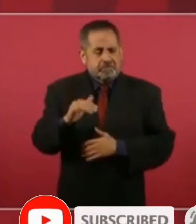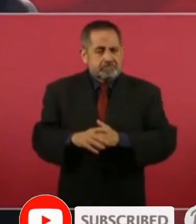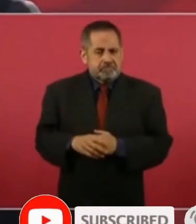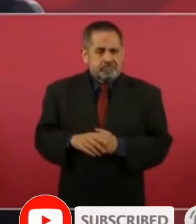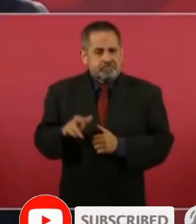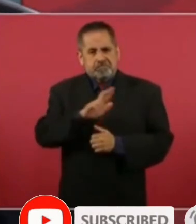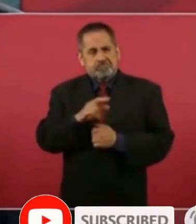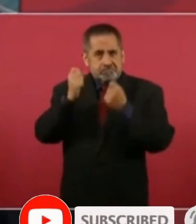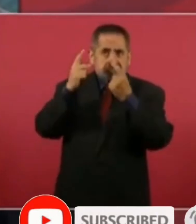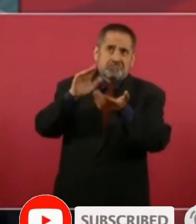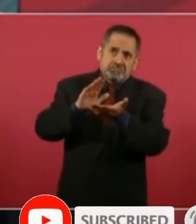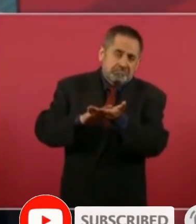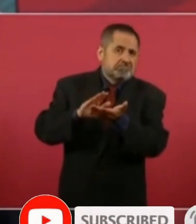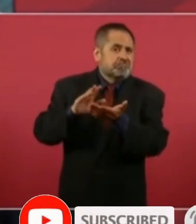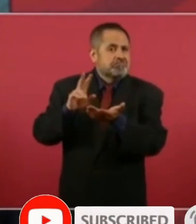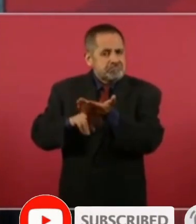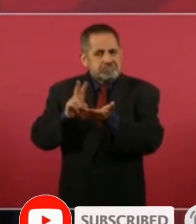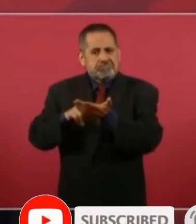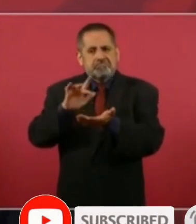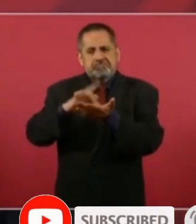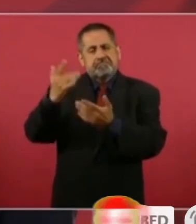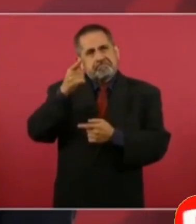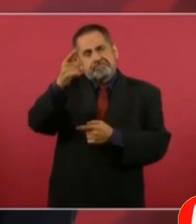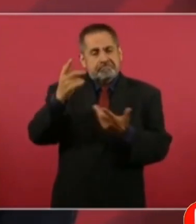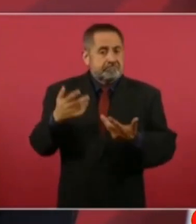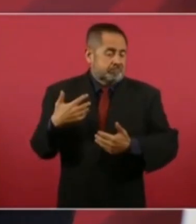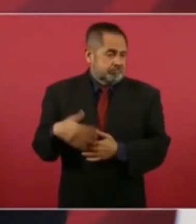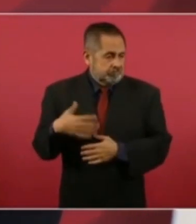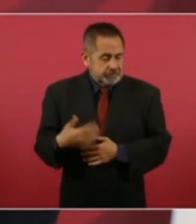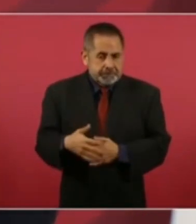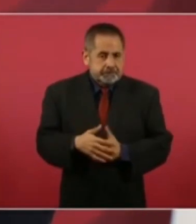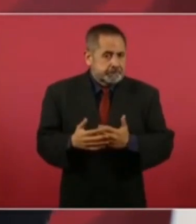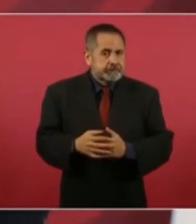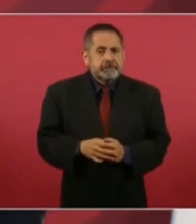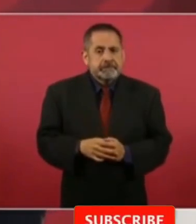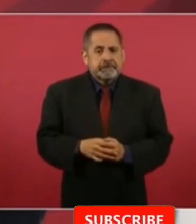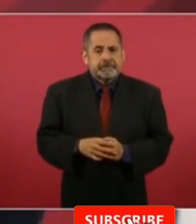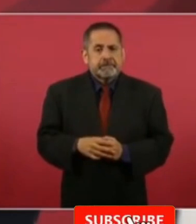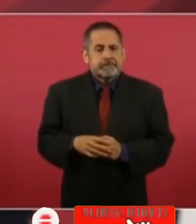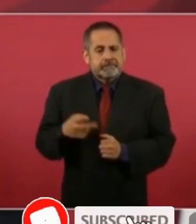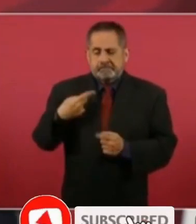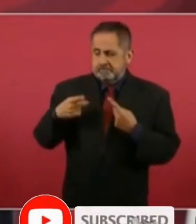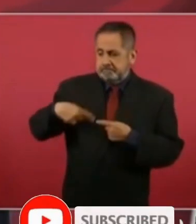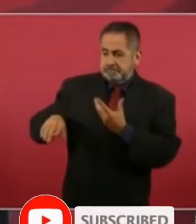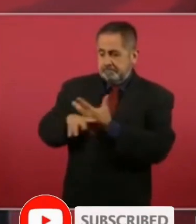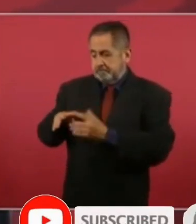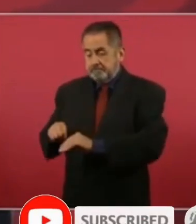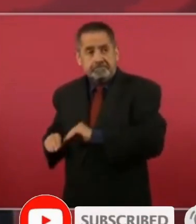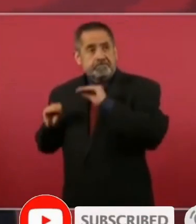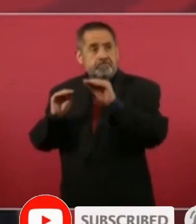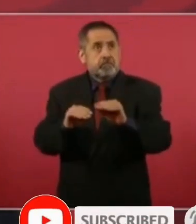Seguirles reconociendo que son seres excepcionales.